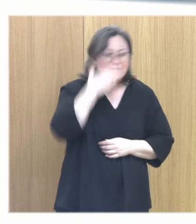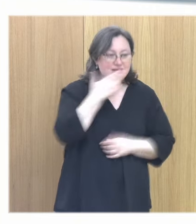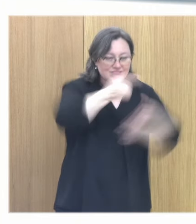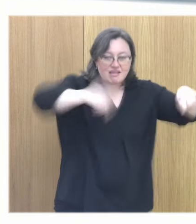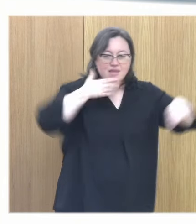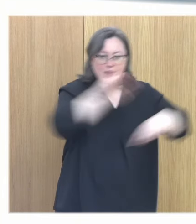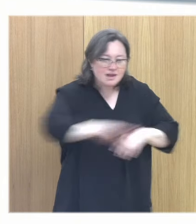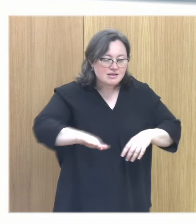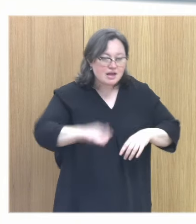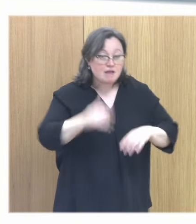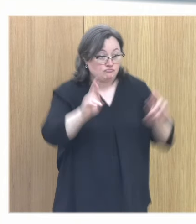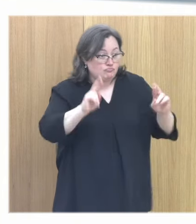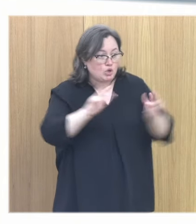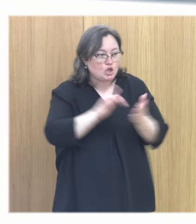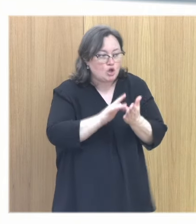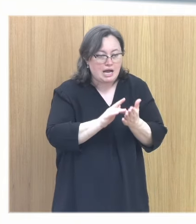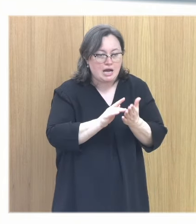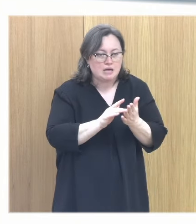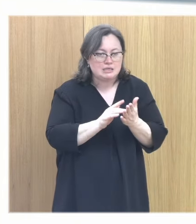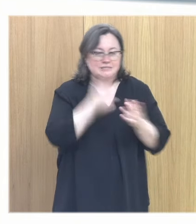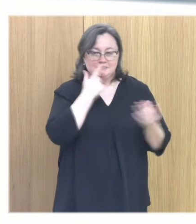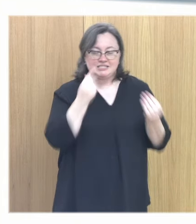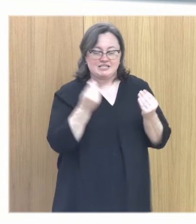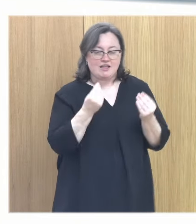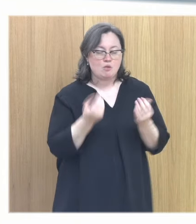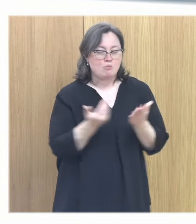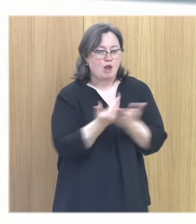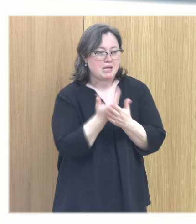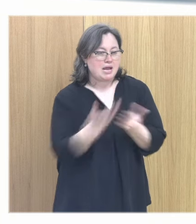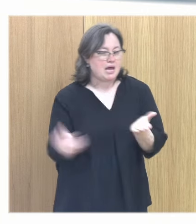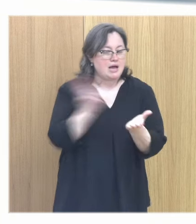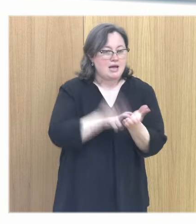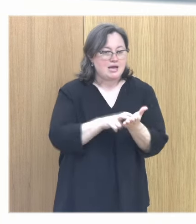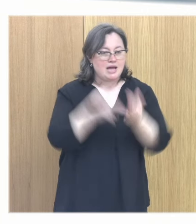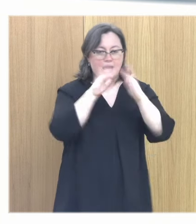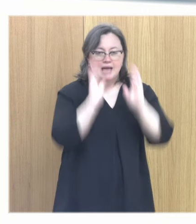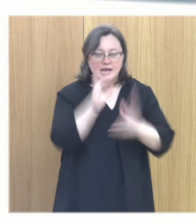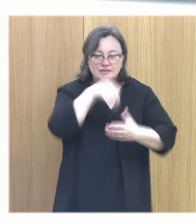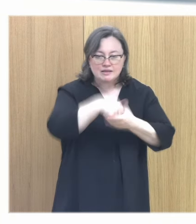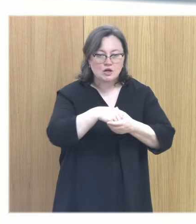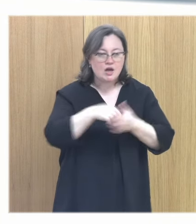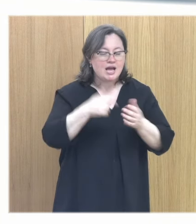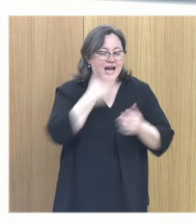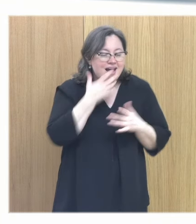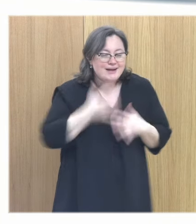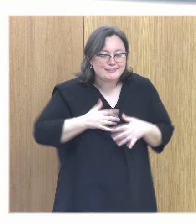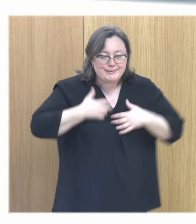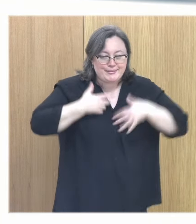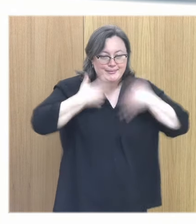pequeñas, si tuvisteis suerte. Esa sensación cuando os levantabais por la mañana en casa y la casa estaba calentita,